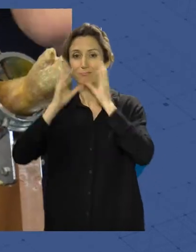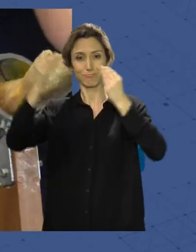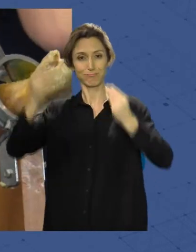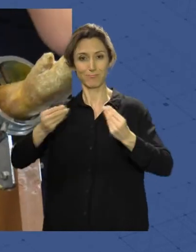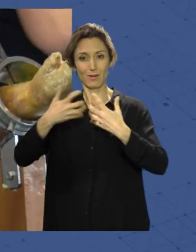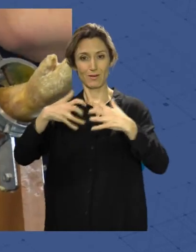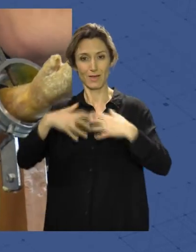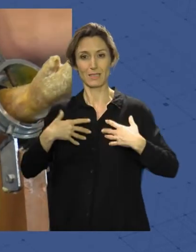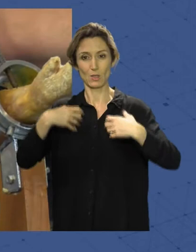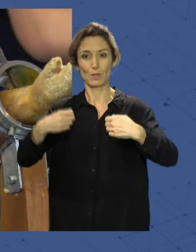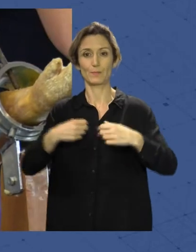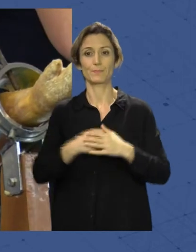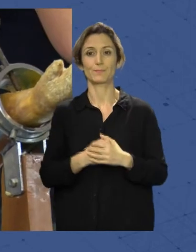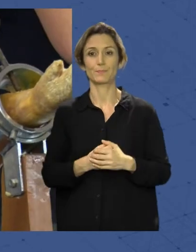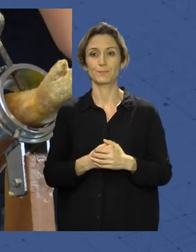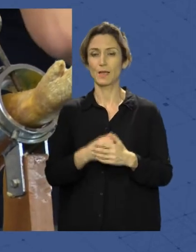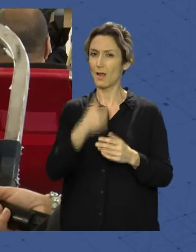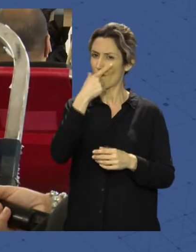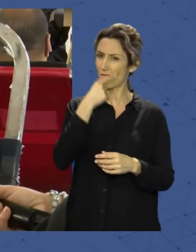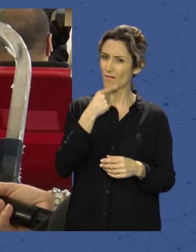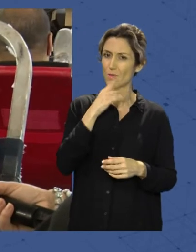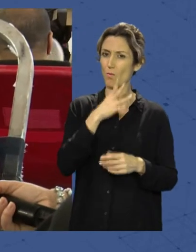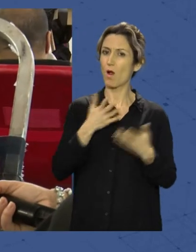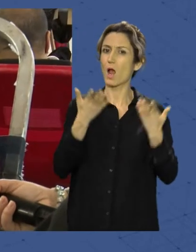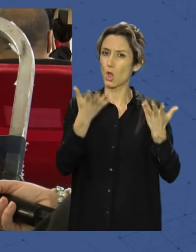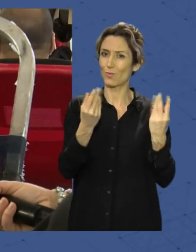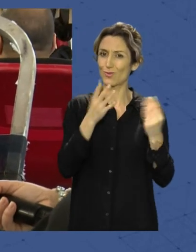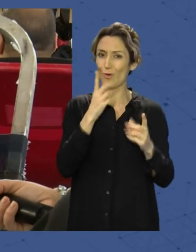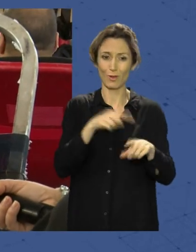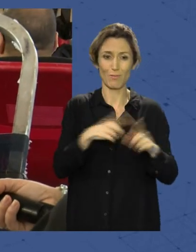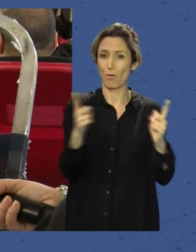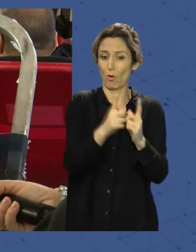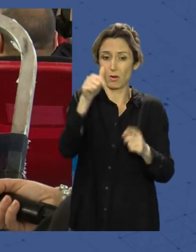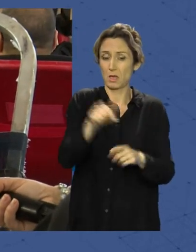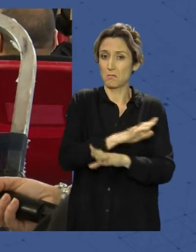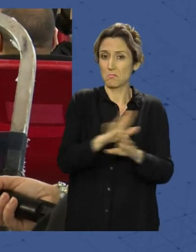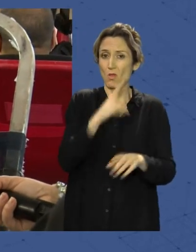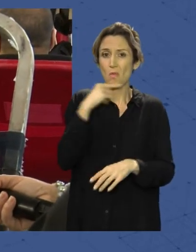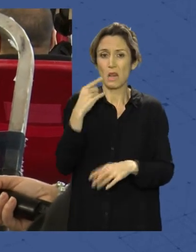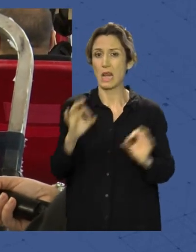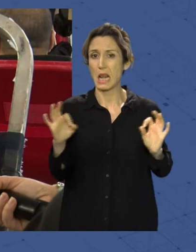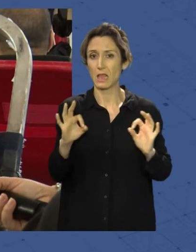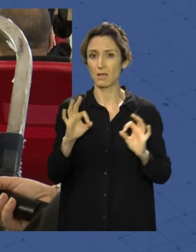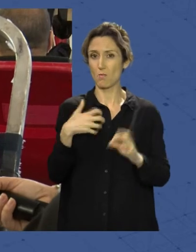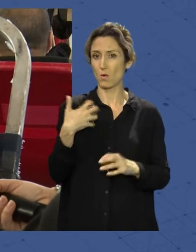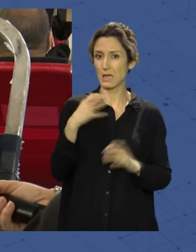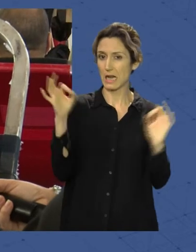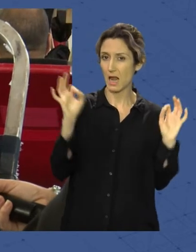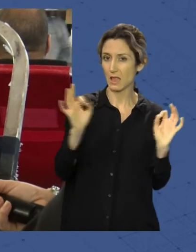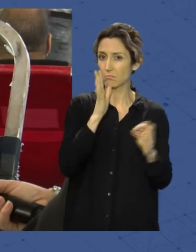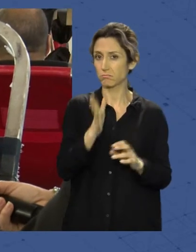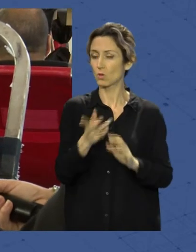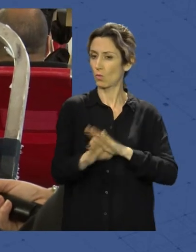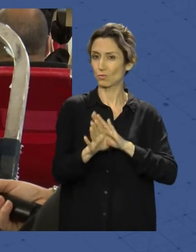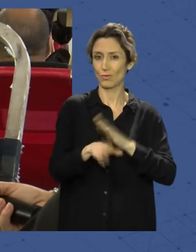fuerzas. Es muy fácil y que haces mucho con un ratillo aquí. No duele, no es molesto, no te impide para nada seguir